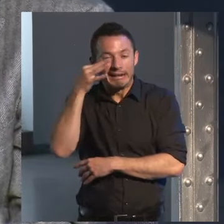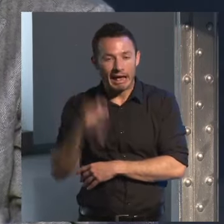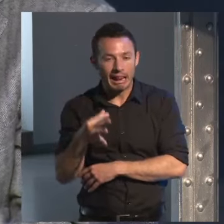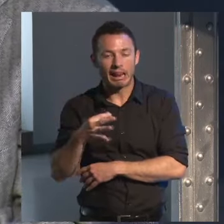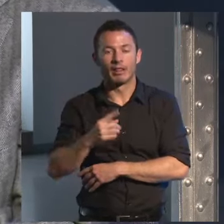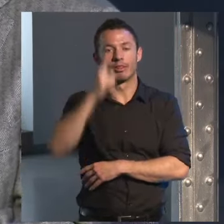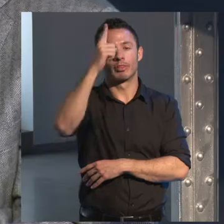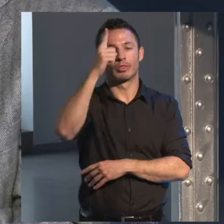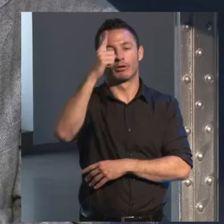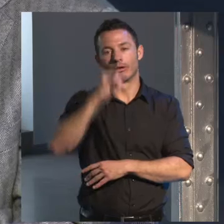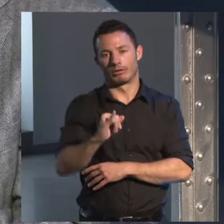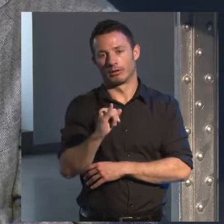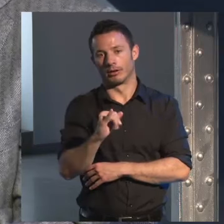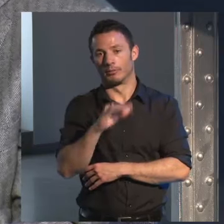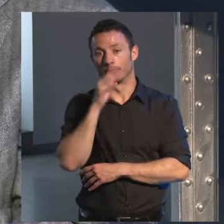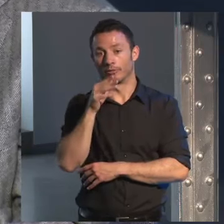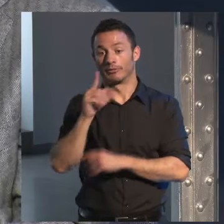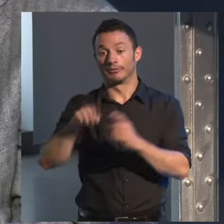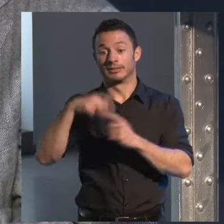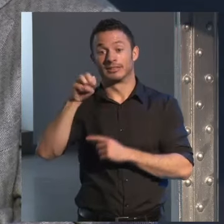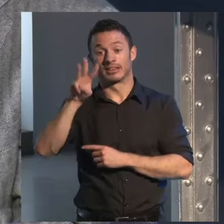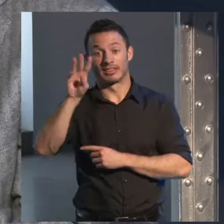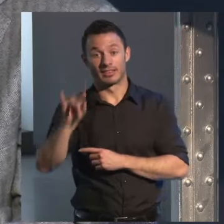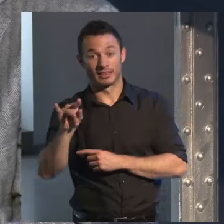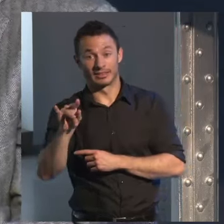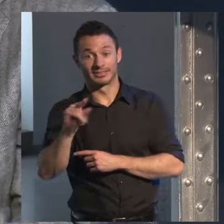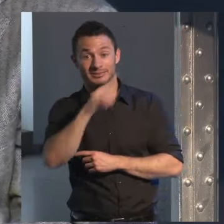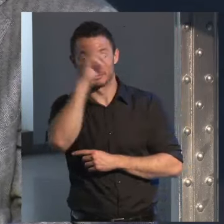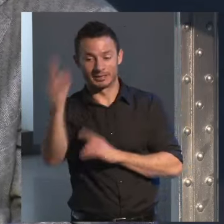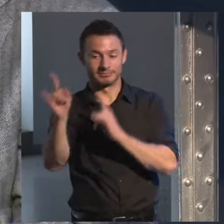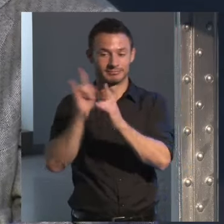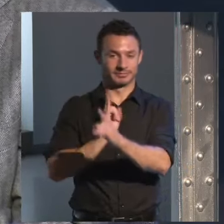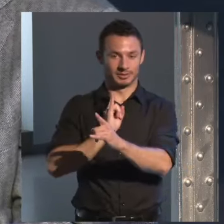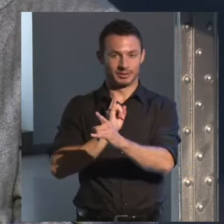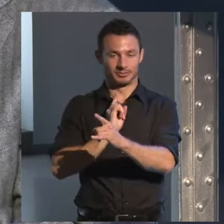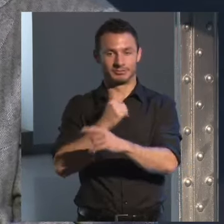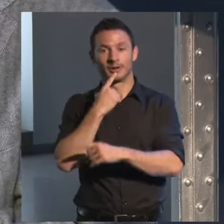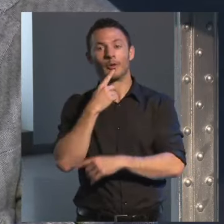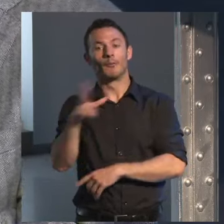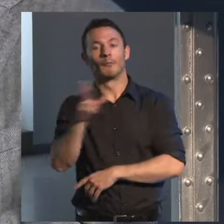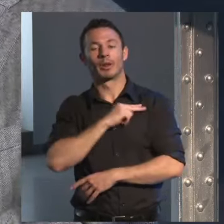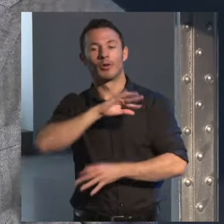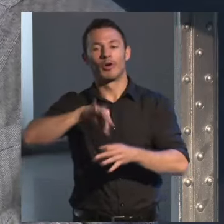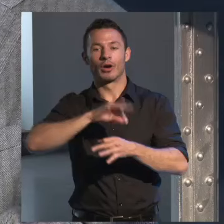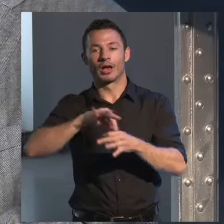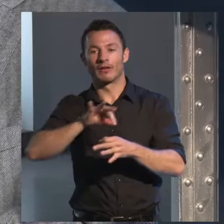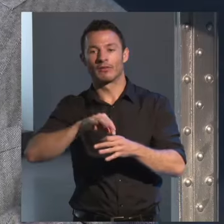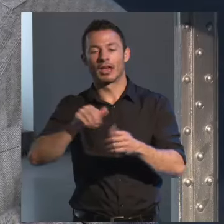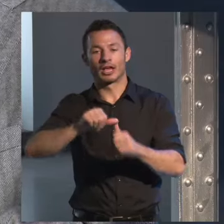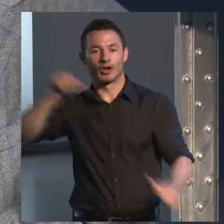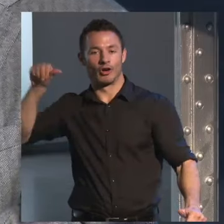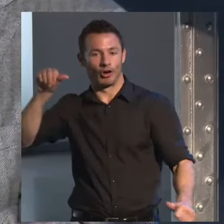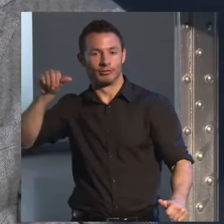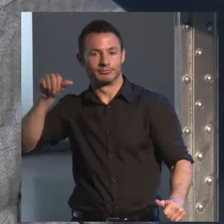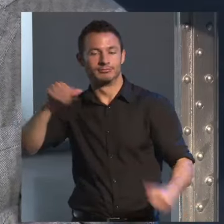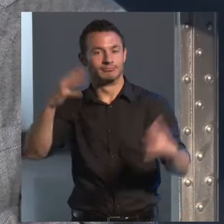porque 13 días después me llamaron desde aquí desde Madrid y me dijeron que había ganado el premio Café Gijón y tenía 2 millones de pesetas